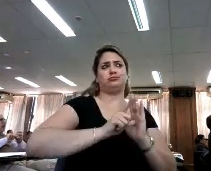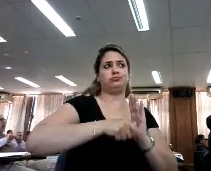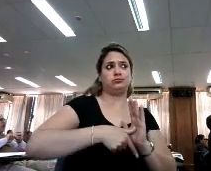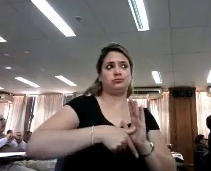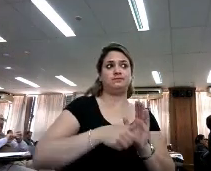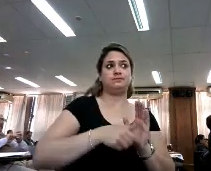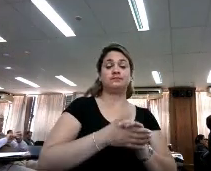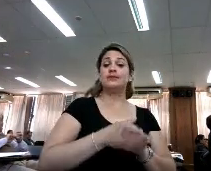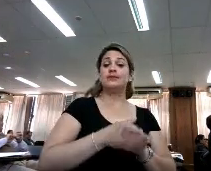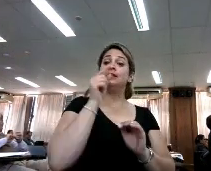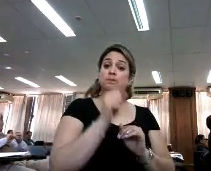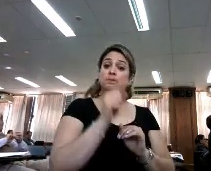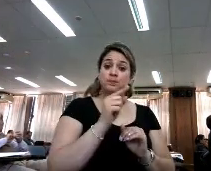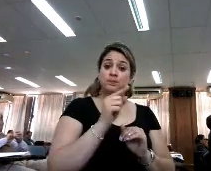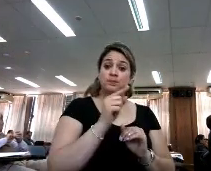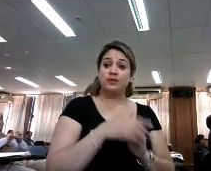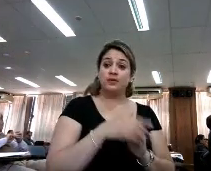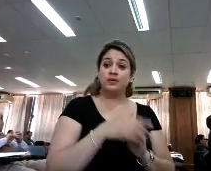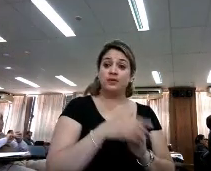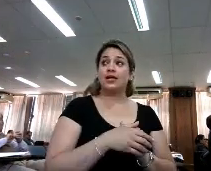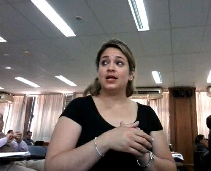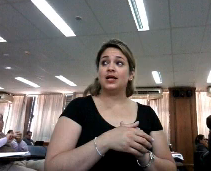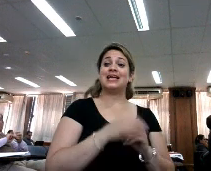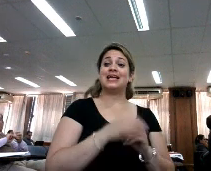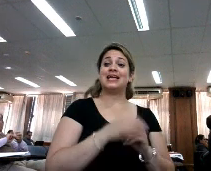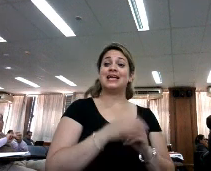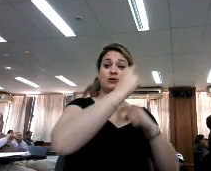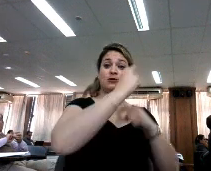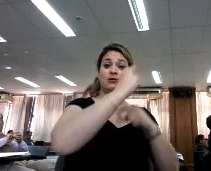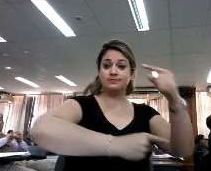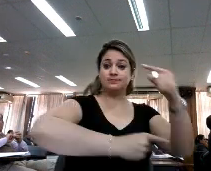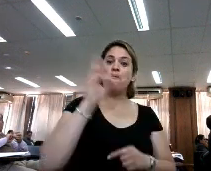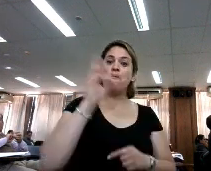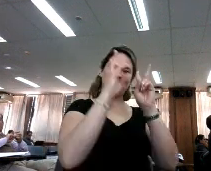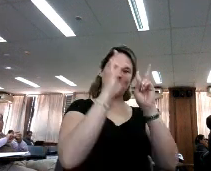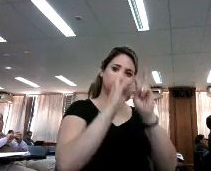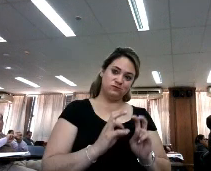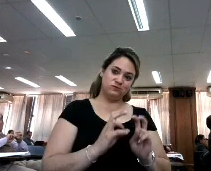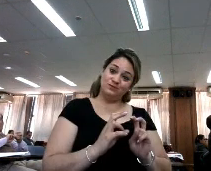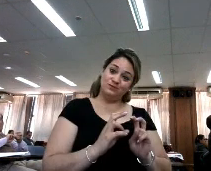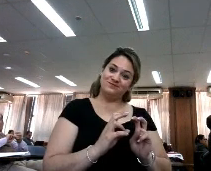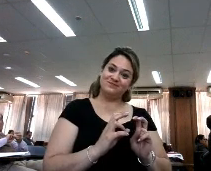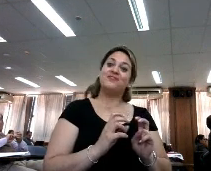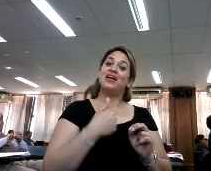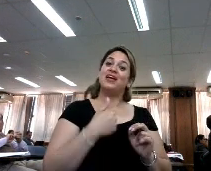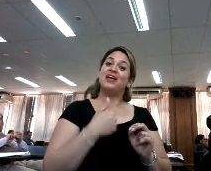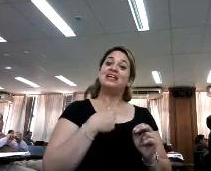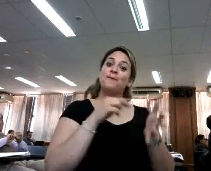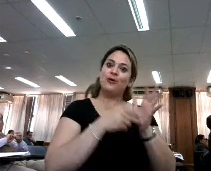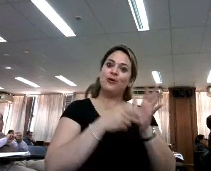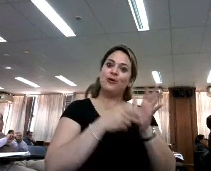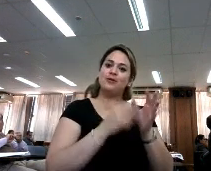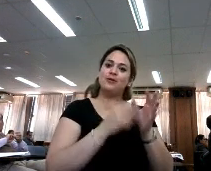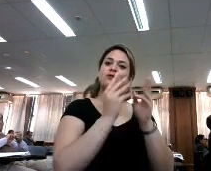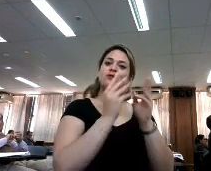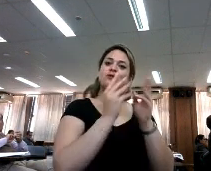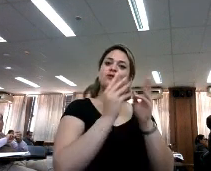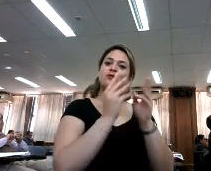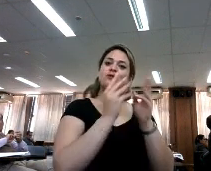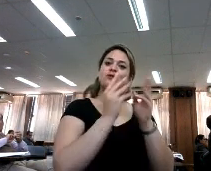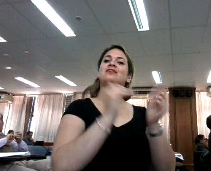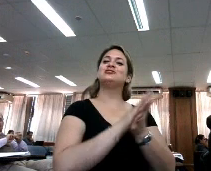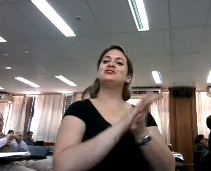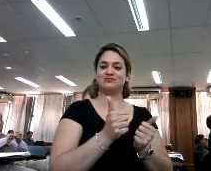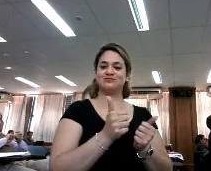Entonces, con este flujo de trabajo, esta investigadora pudo resolver su problema. Acá lo que vemos es cómo es que